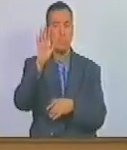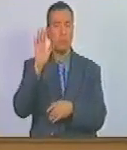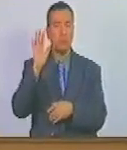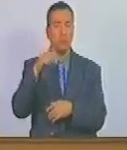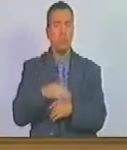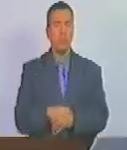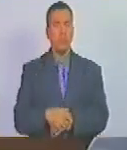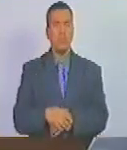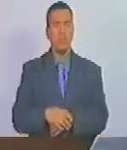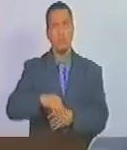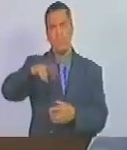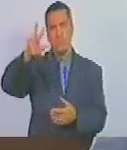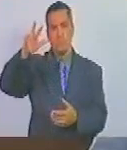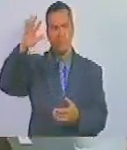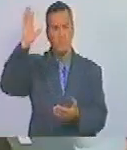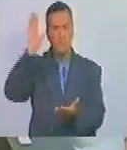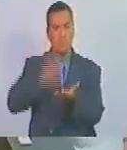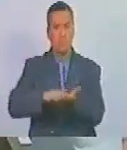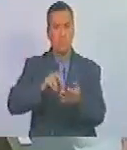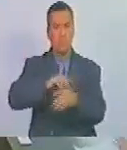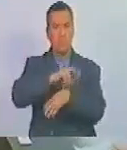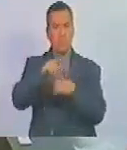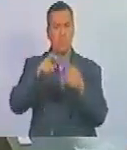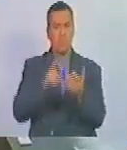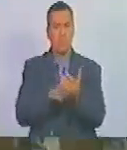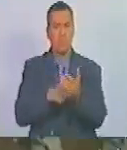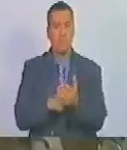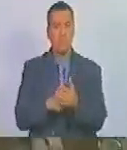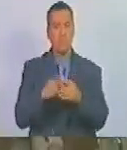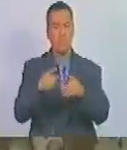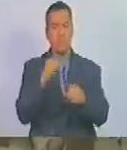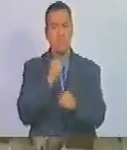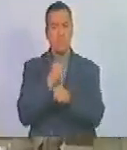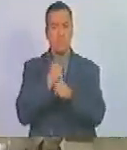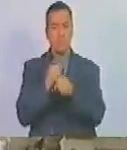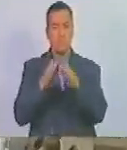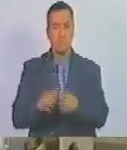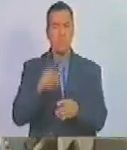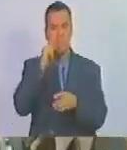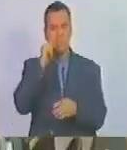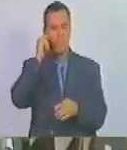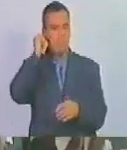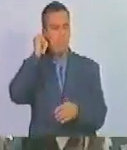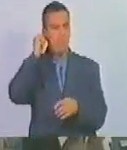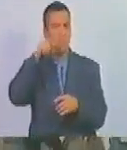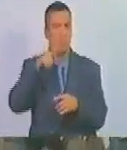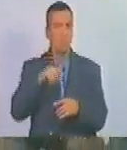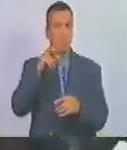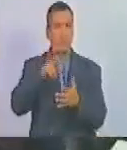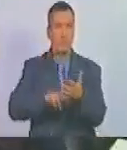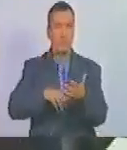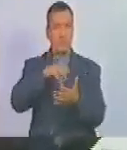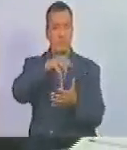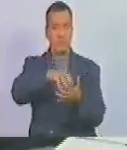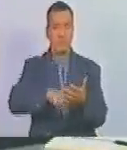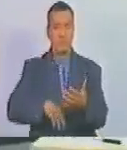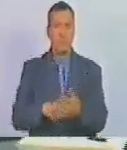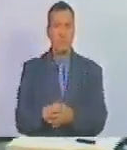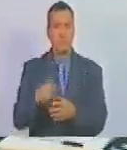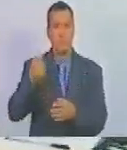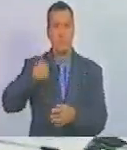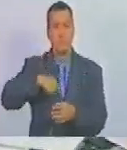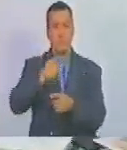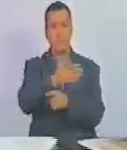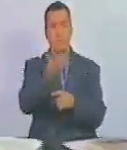costumbre queda aprobada por unanimidad queridas trabajadoras queridos trabajadores del sector agrícola tienen